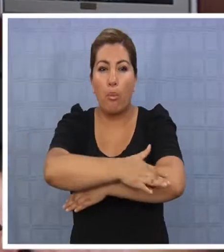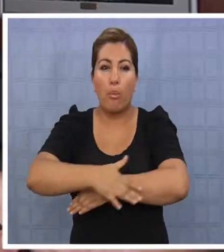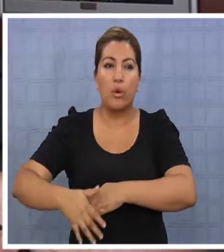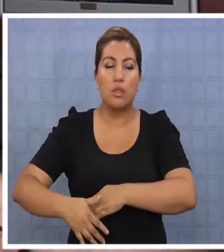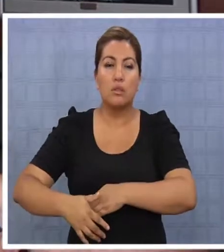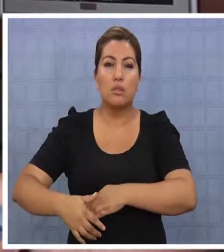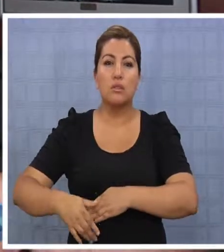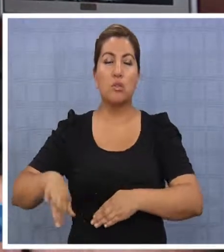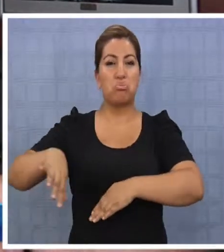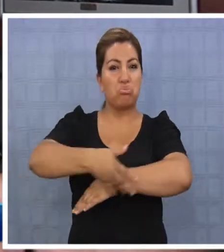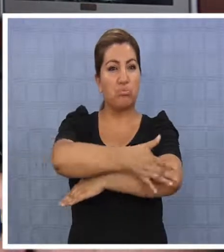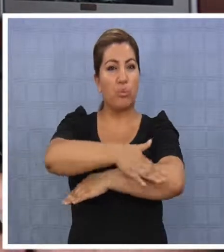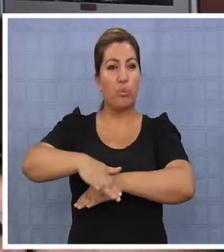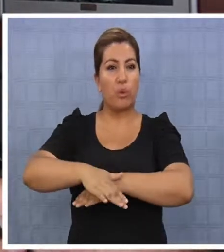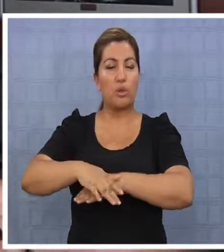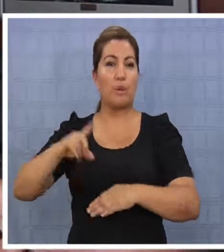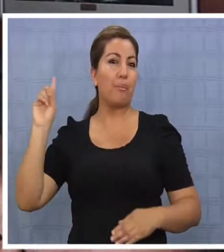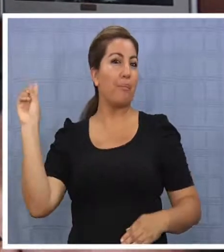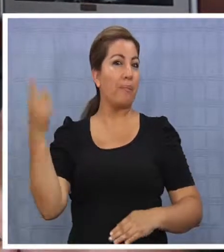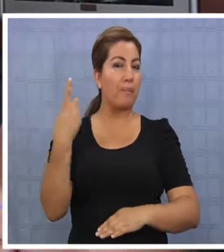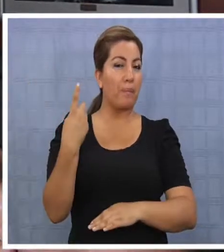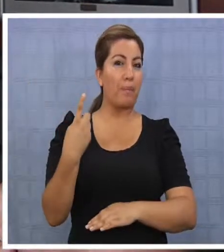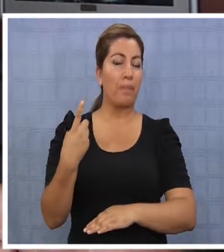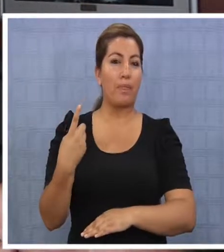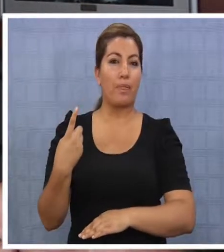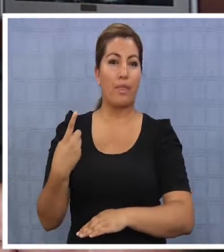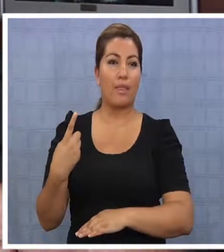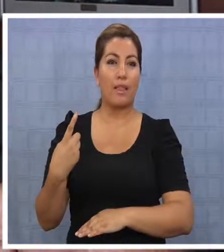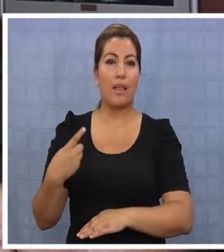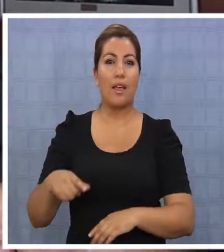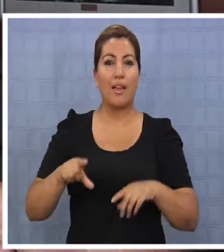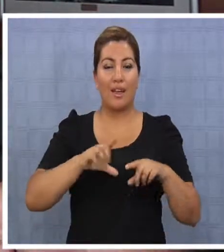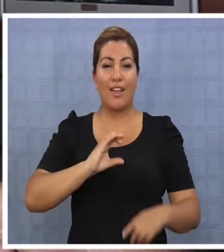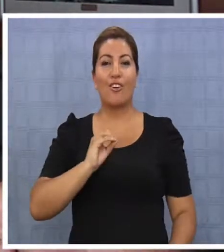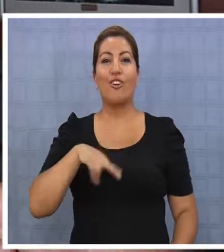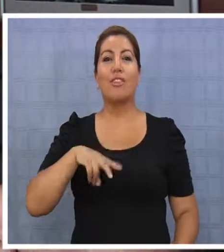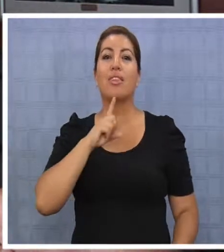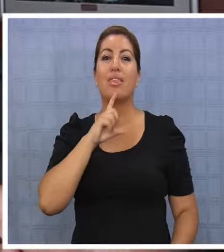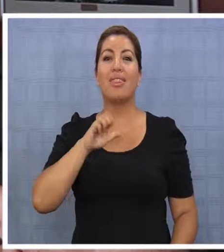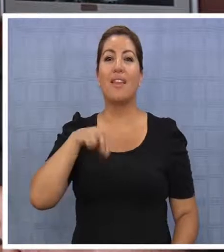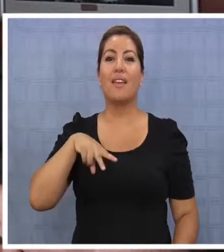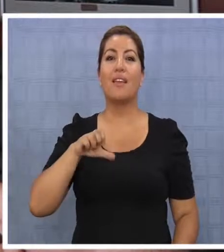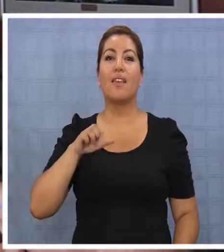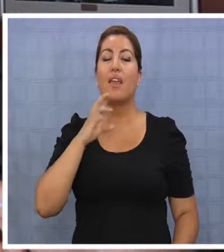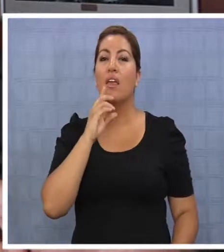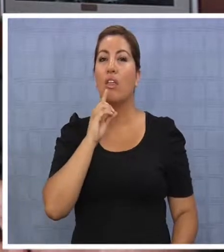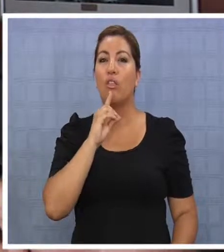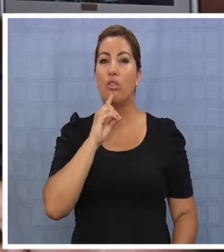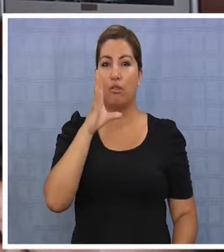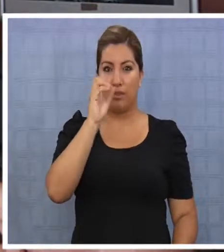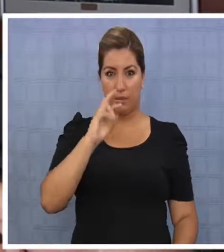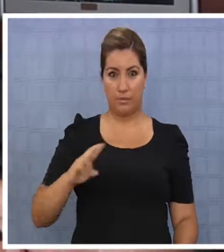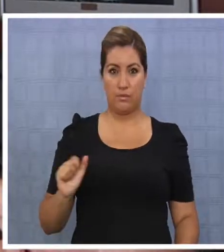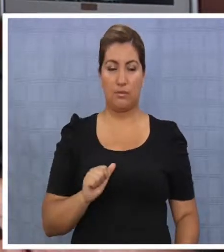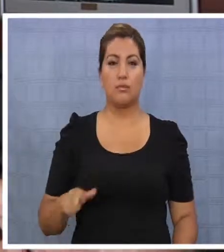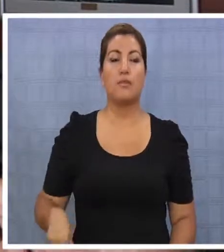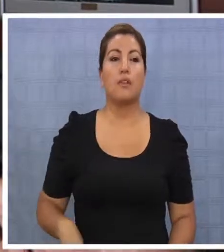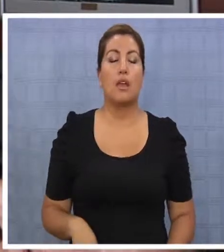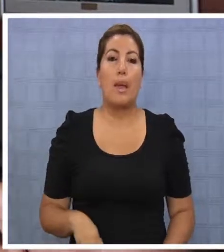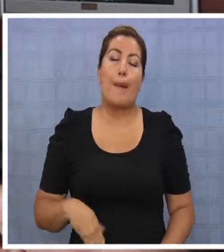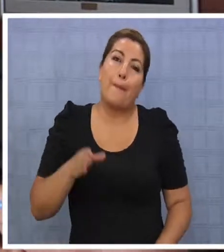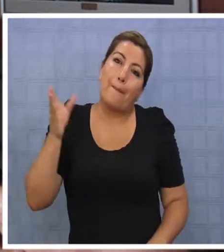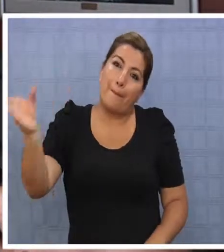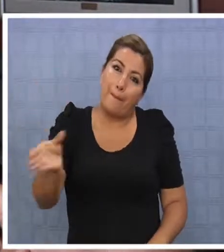te diría que por el hecho de que somos un puerto que es prioritariamente de contenedores, no tenemos una gran infraestructura para recibir